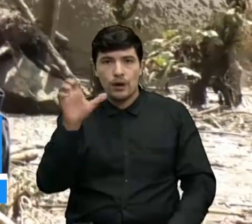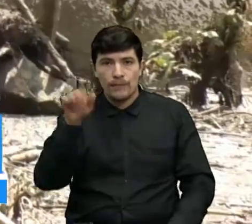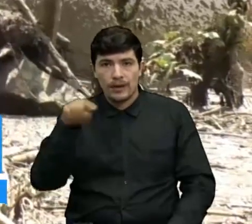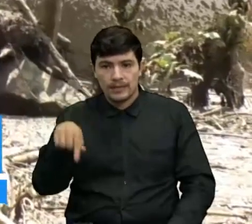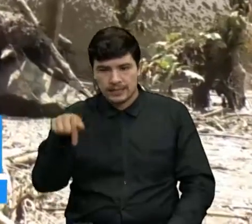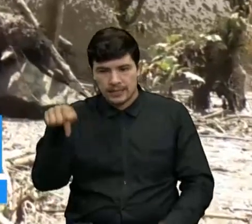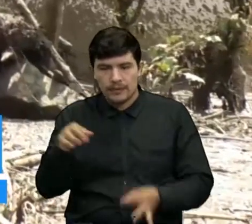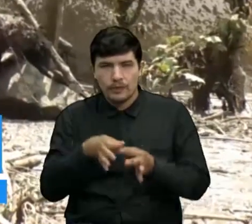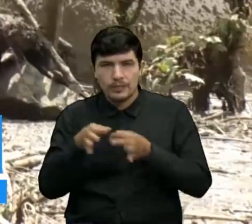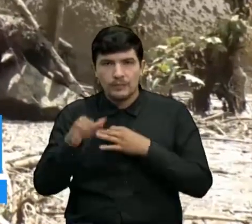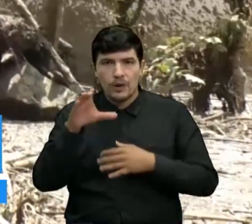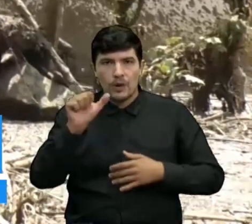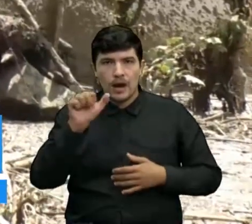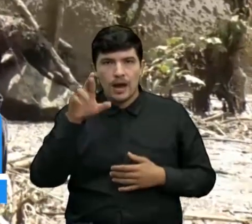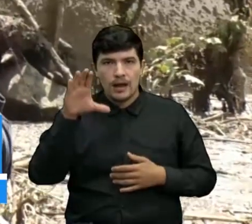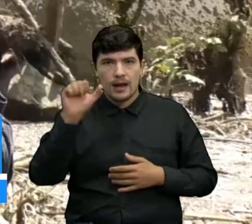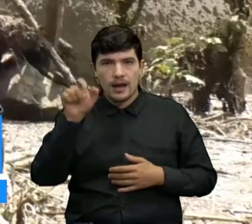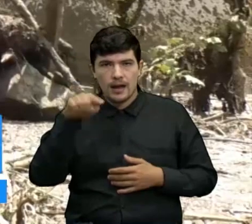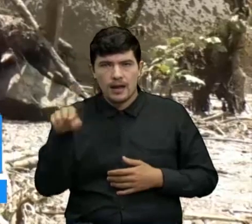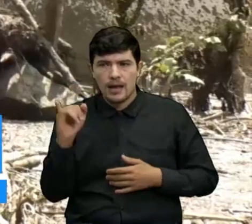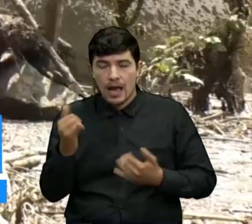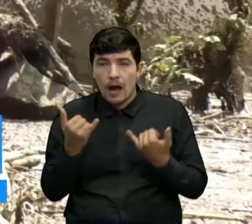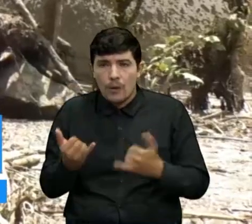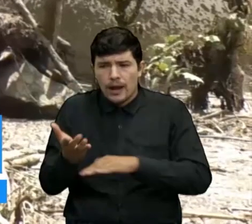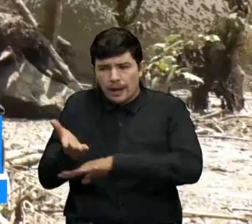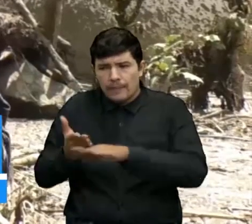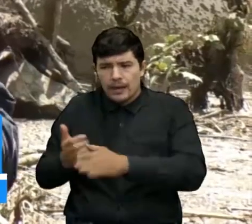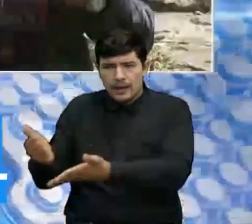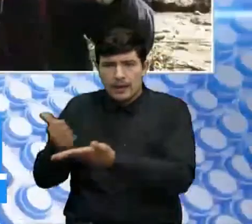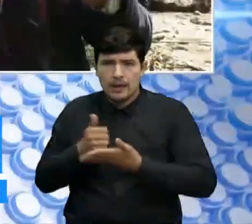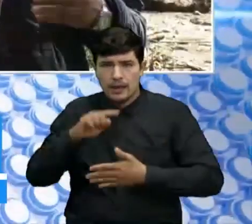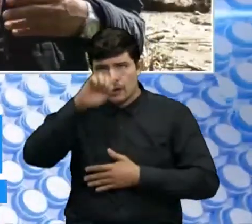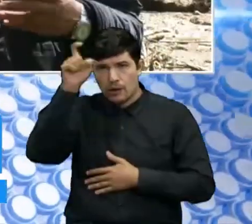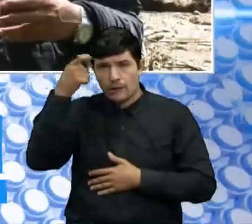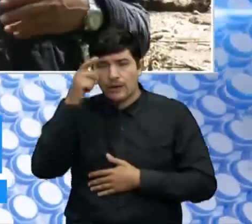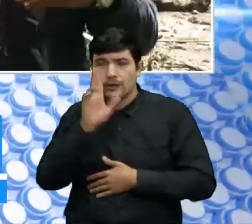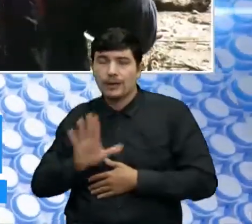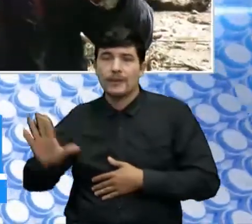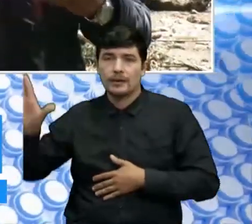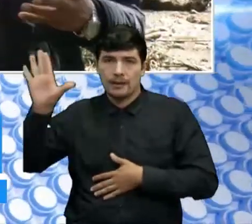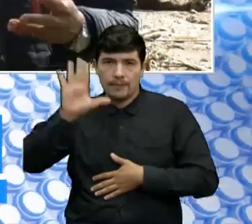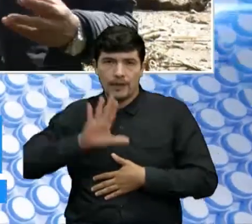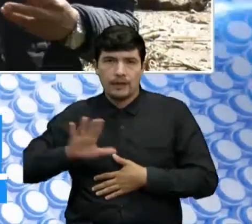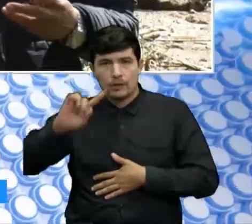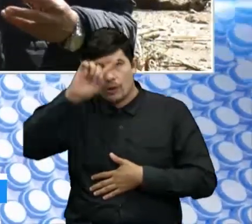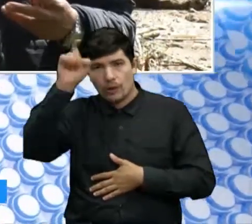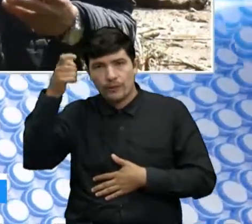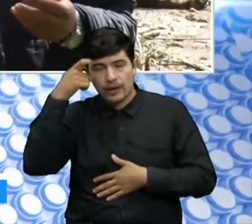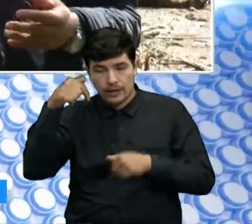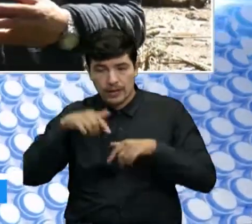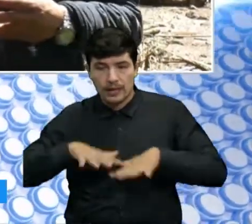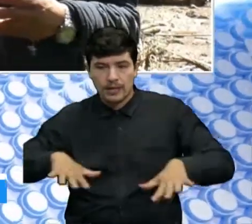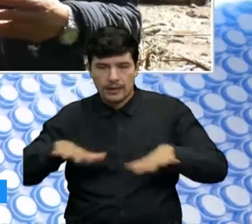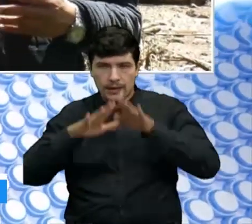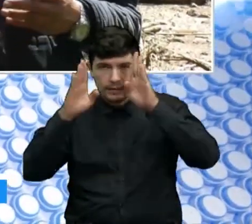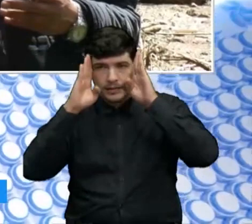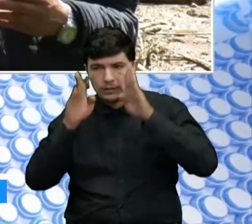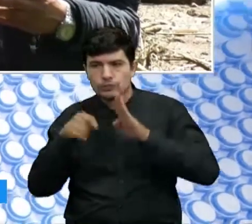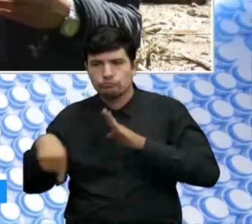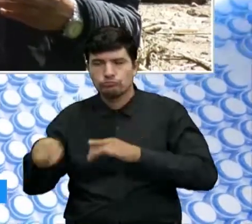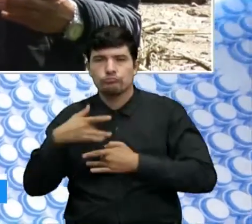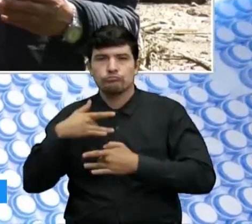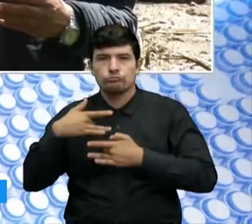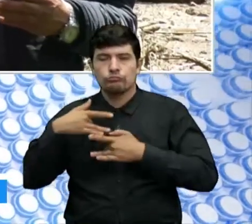de Cárcasi, quienes están pidiendo la ayuda de parte del gobierno departamental. El gobierno local ha estado muy atento para